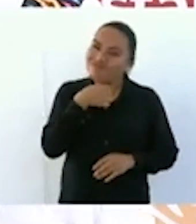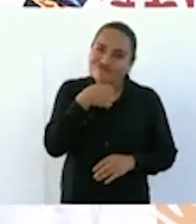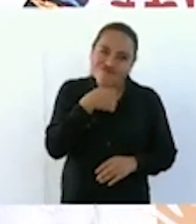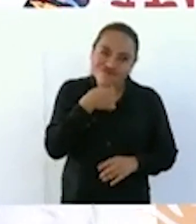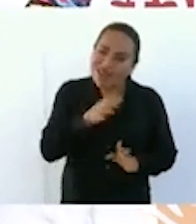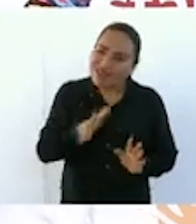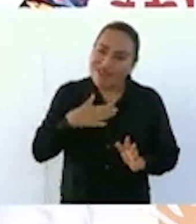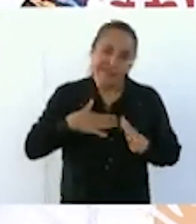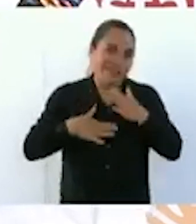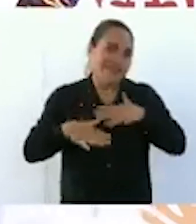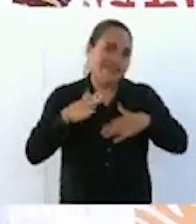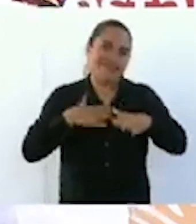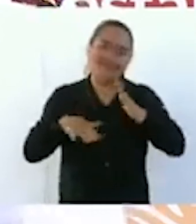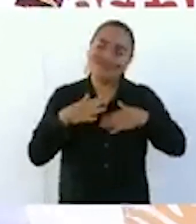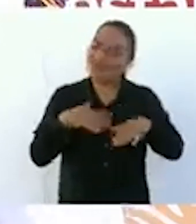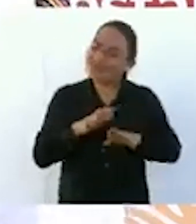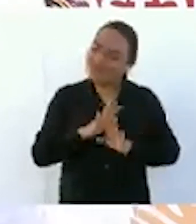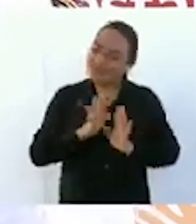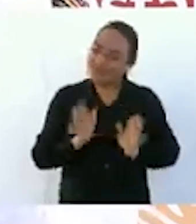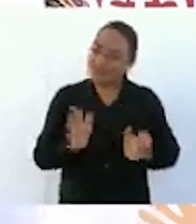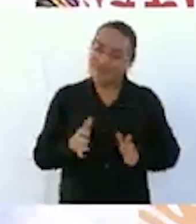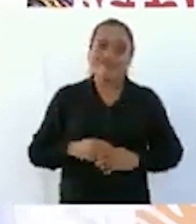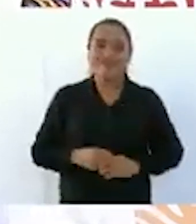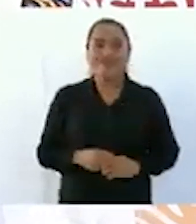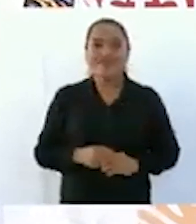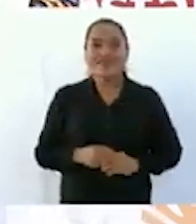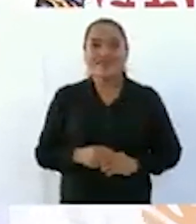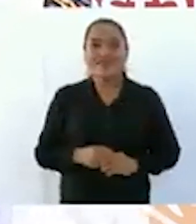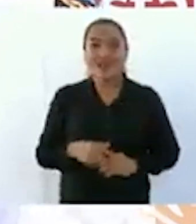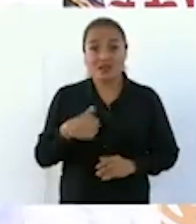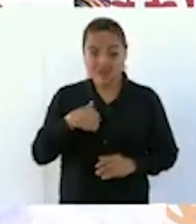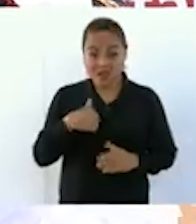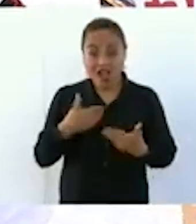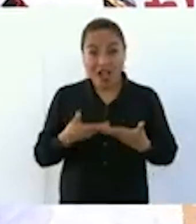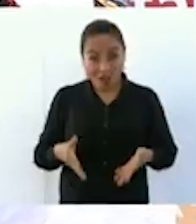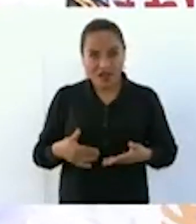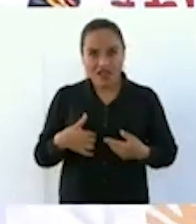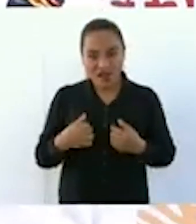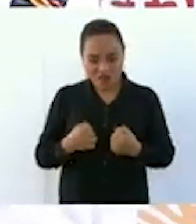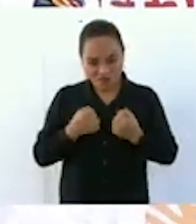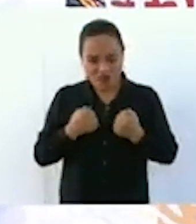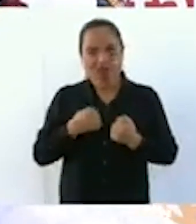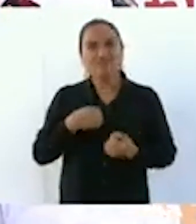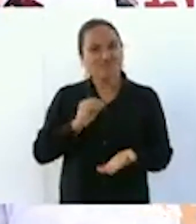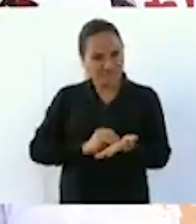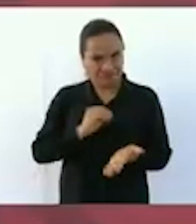pero con lo que me queda de fuerza, miren,